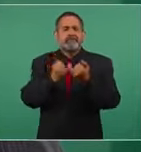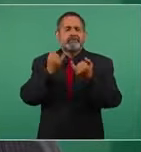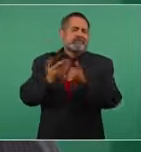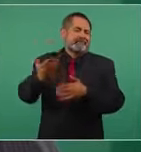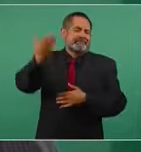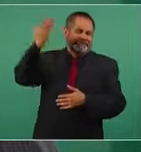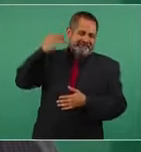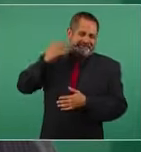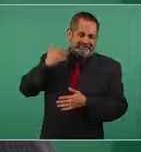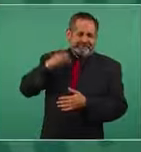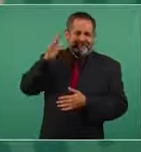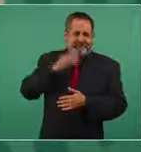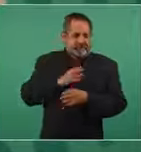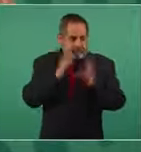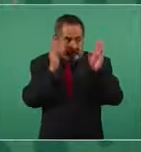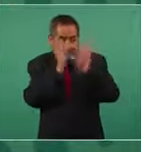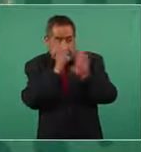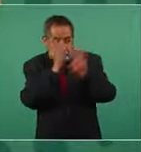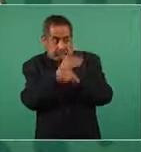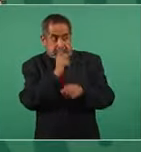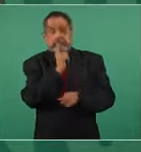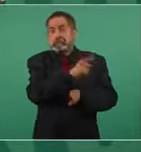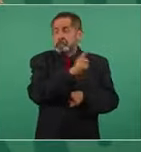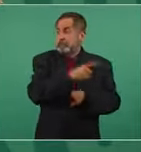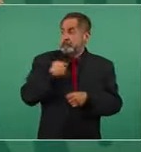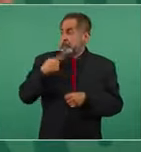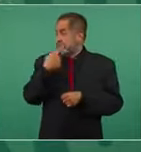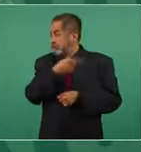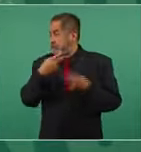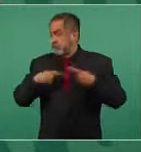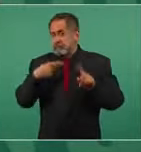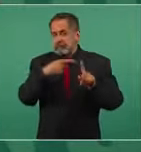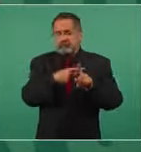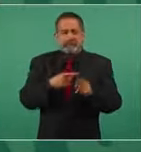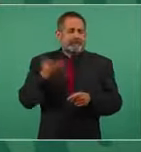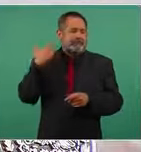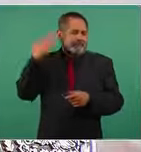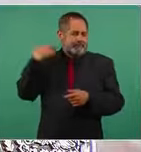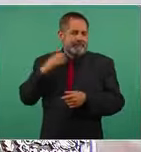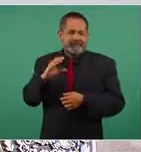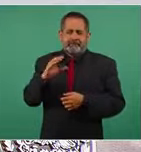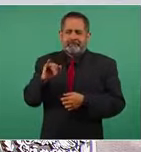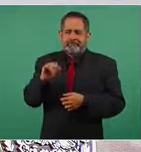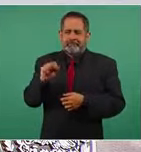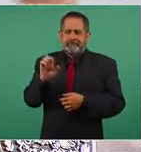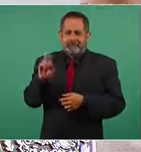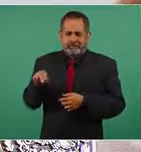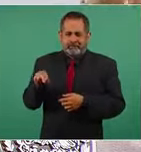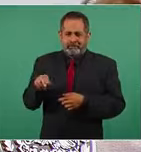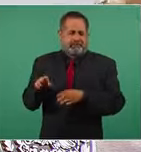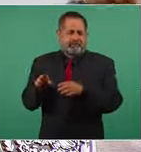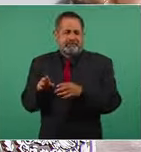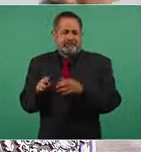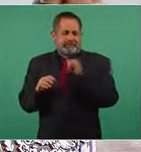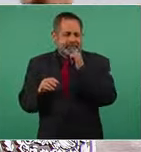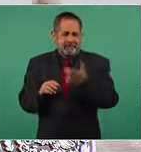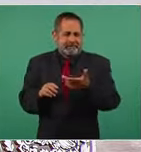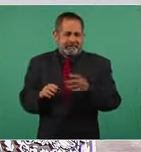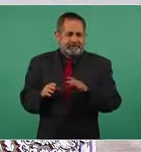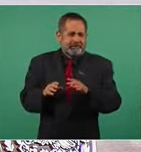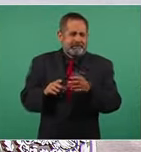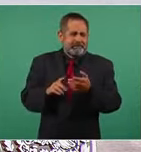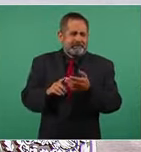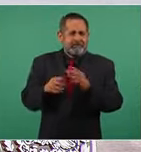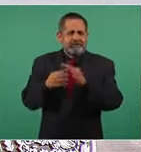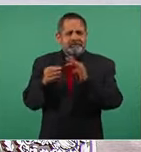de que se utilizaba al CISEN o habían aparatos